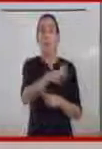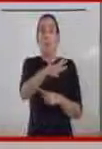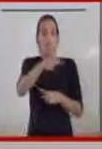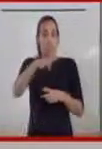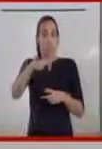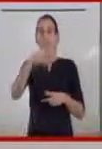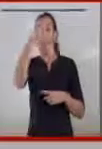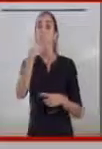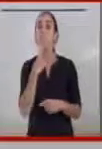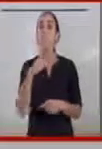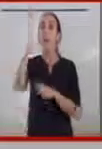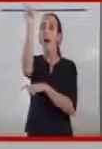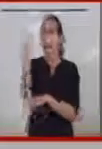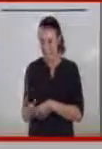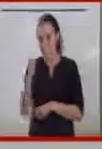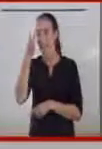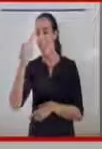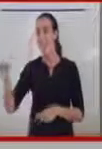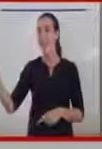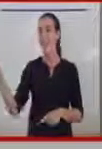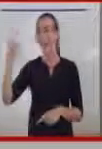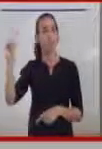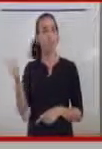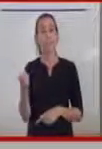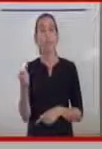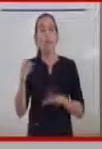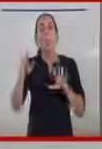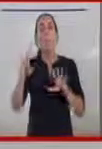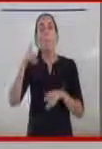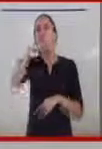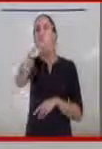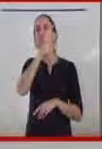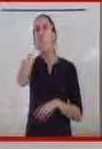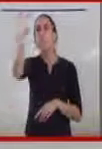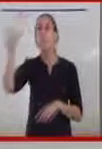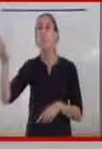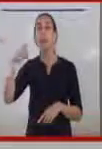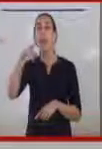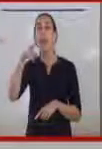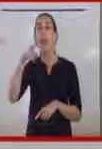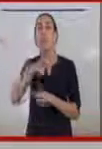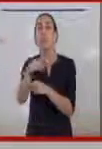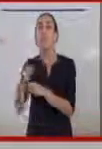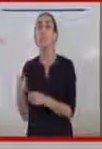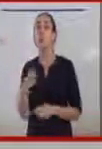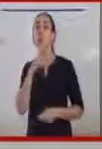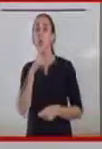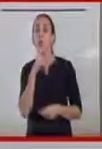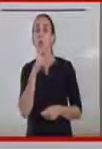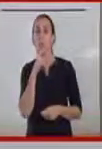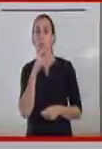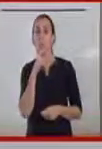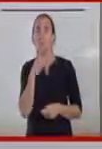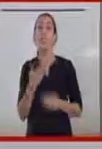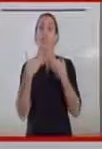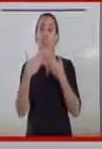pero en estos países lo estamos distribuyendo a través de las empresas que venden